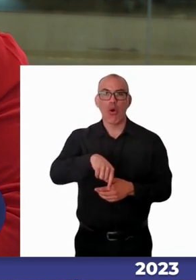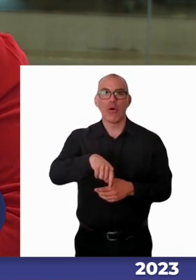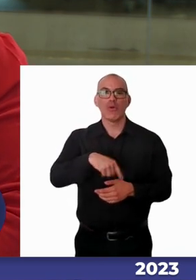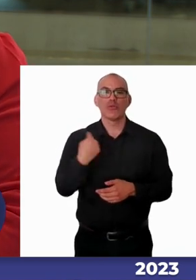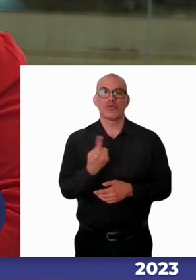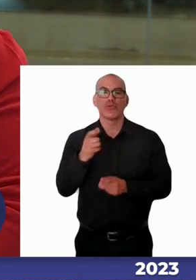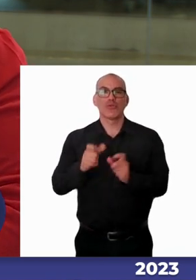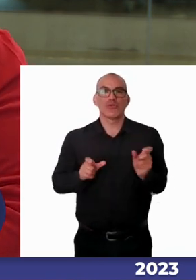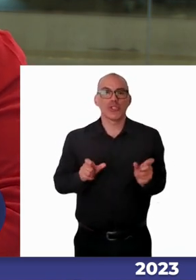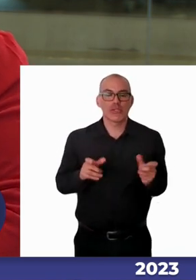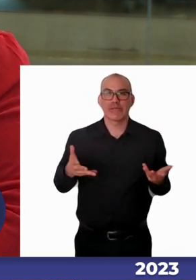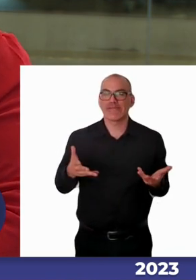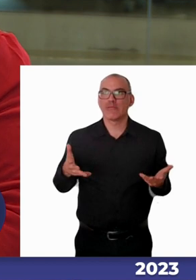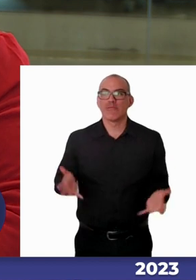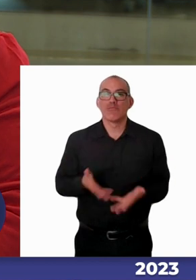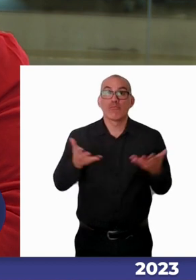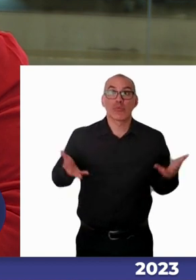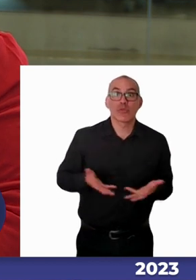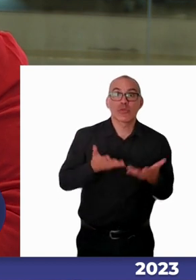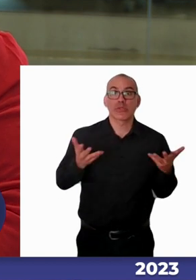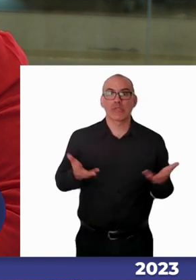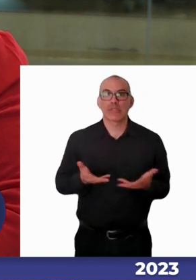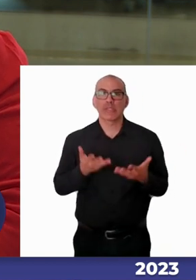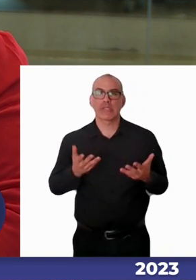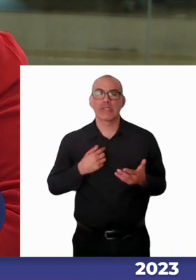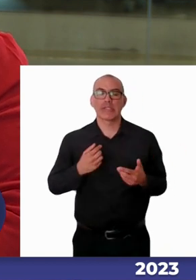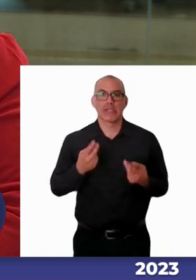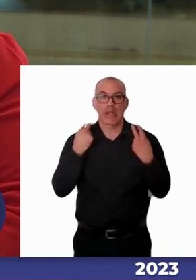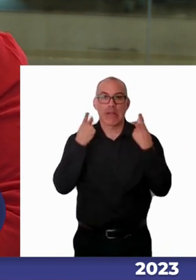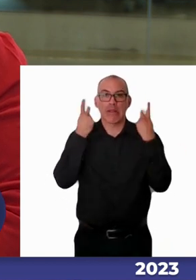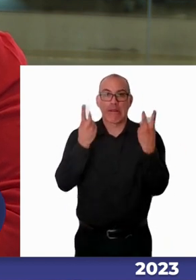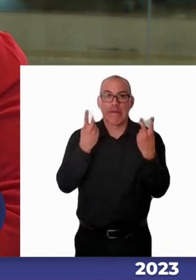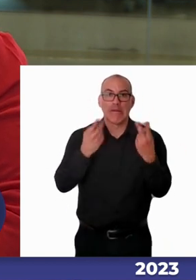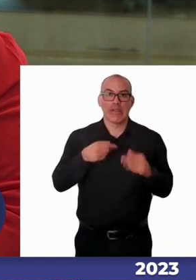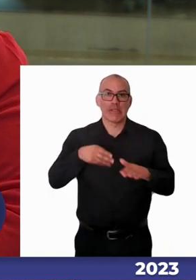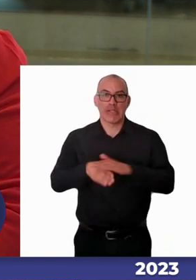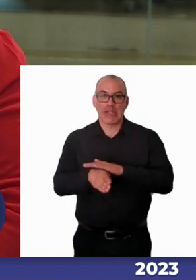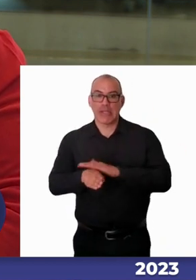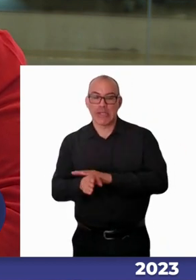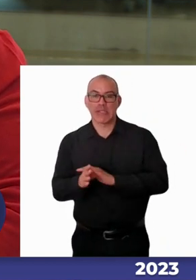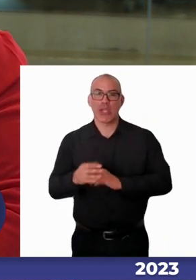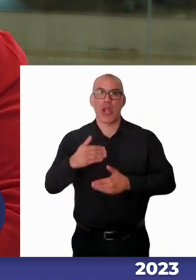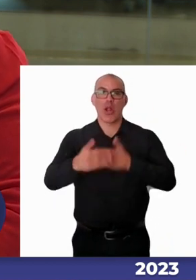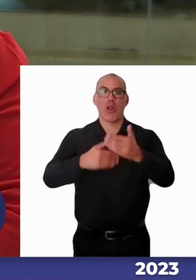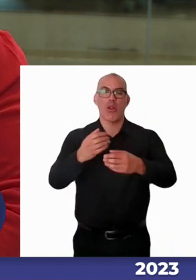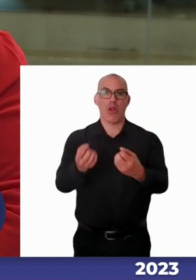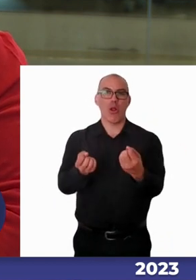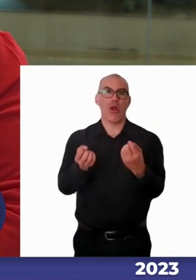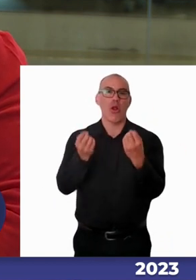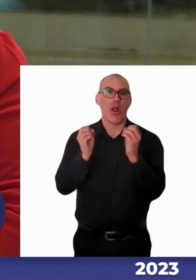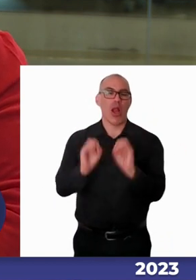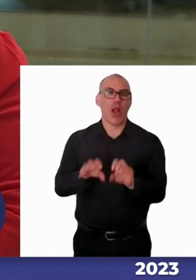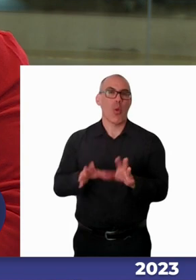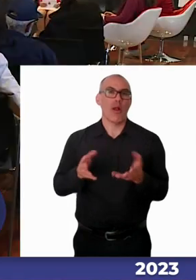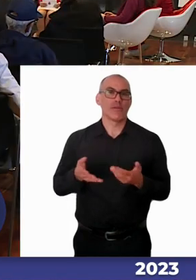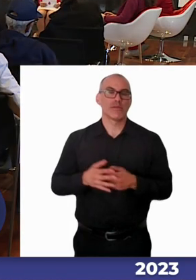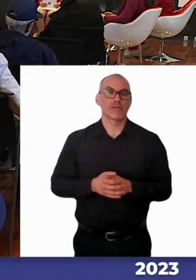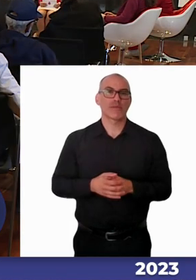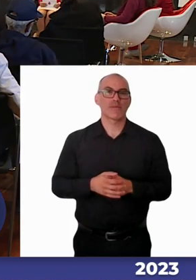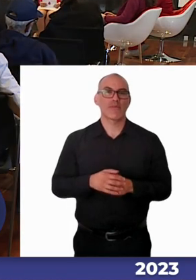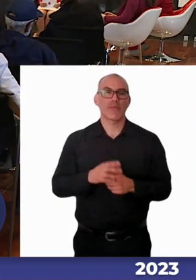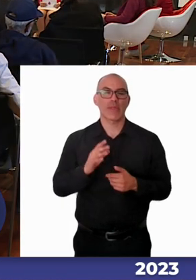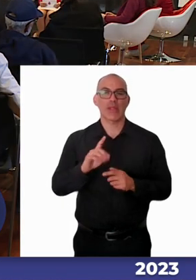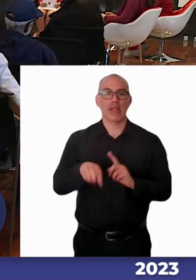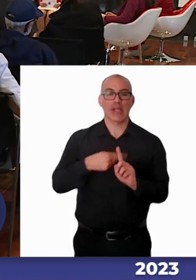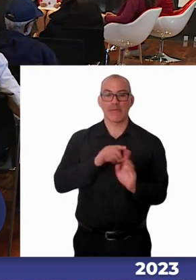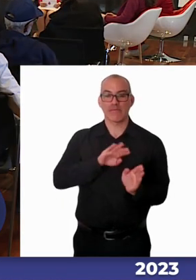la motivación, las ganas y la valentía de acceder a esos procesos educativos, pero también vemos como entre los mismos que ya